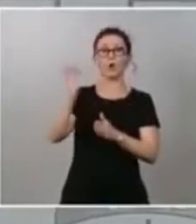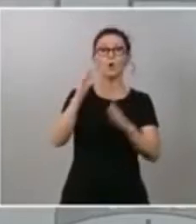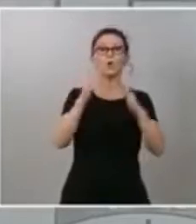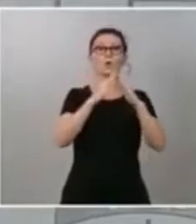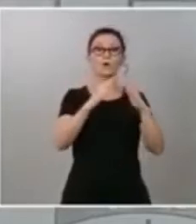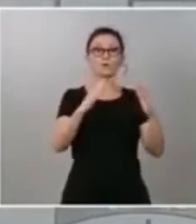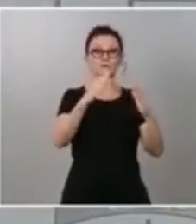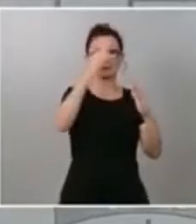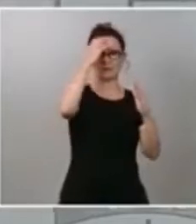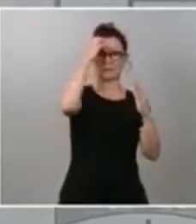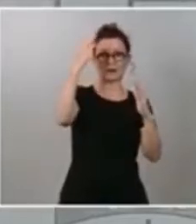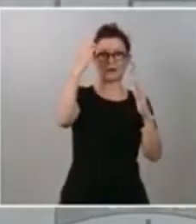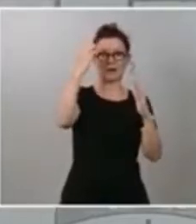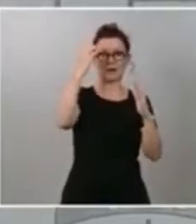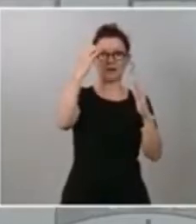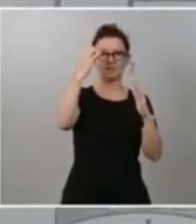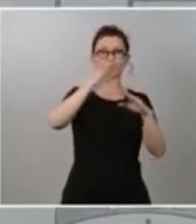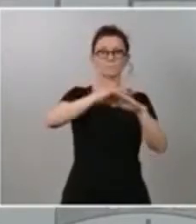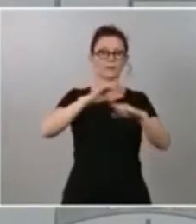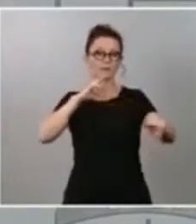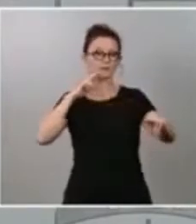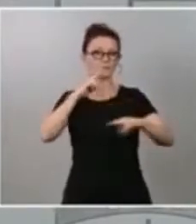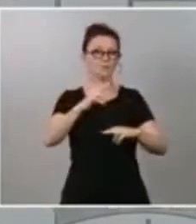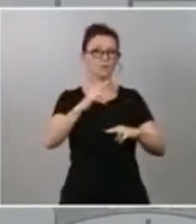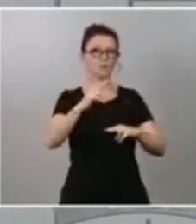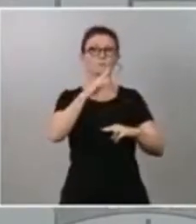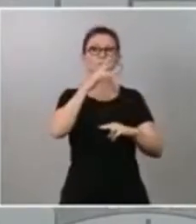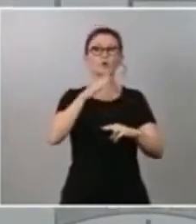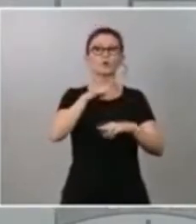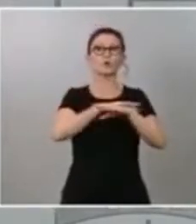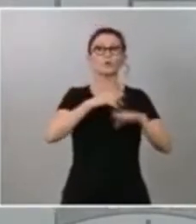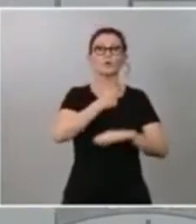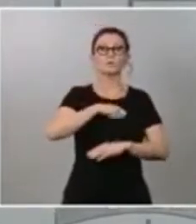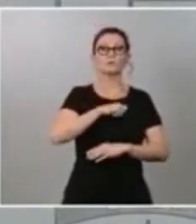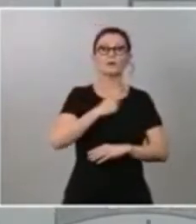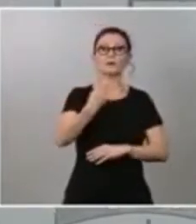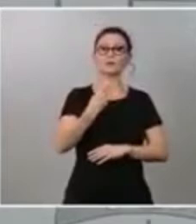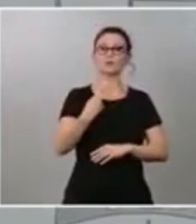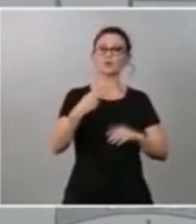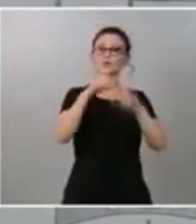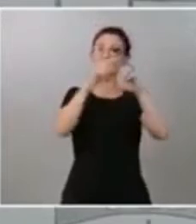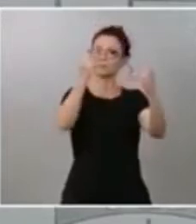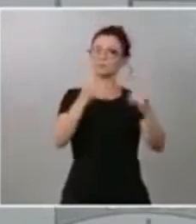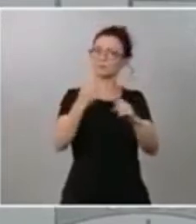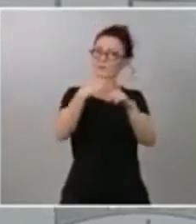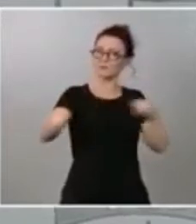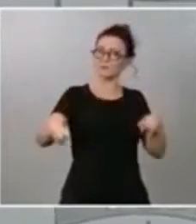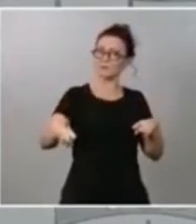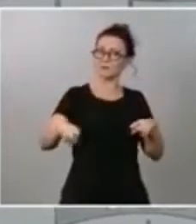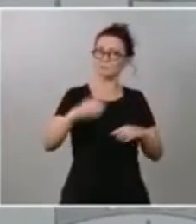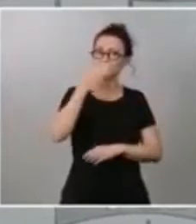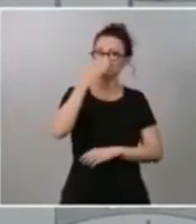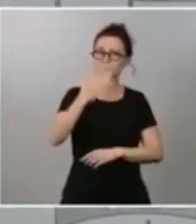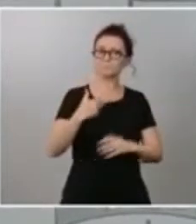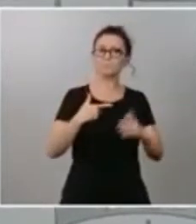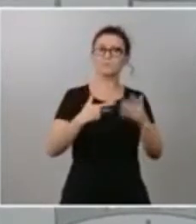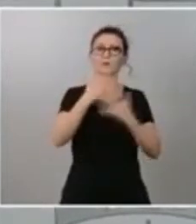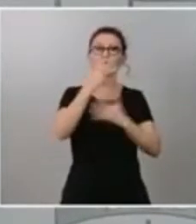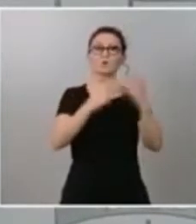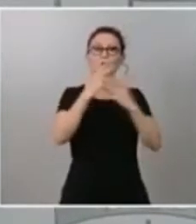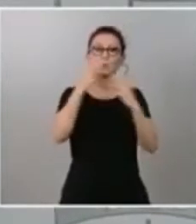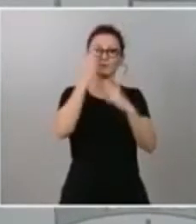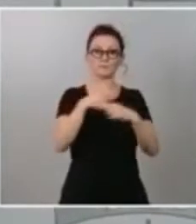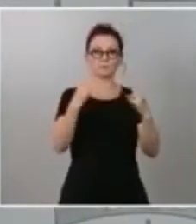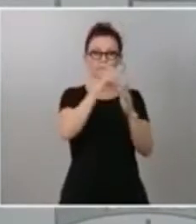estamos hablando de instituciones distintas por cierto que en fin las cuentas públicas están en los presupuestos generales del Estado